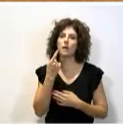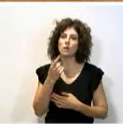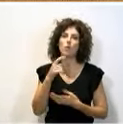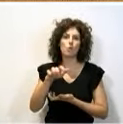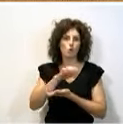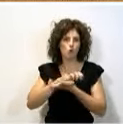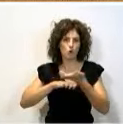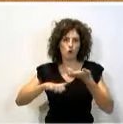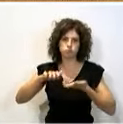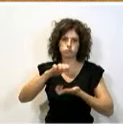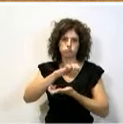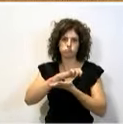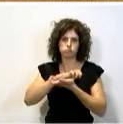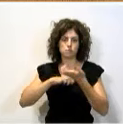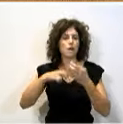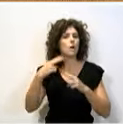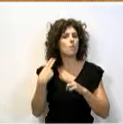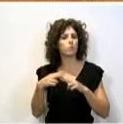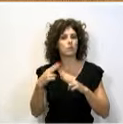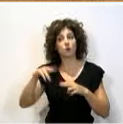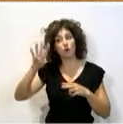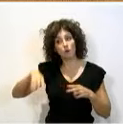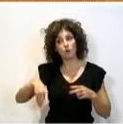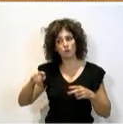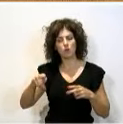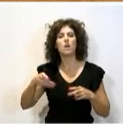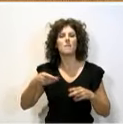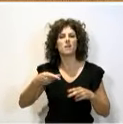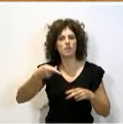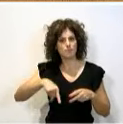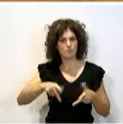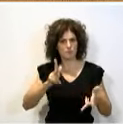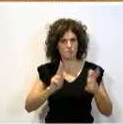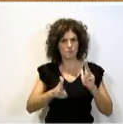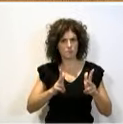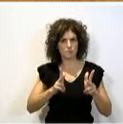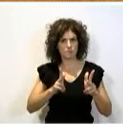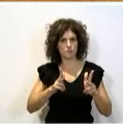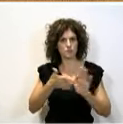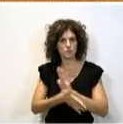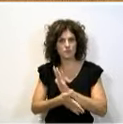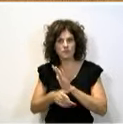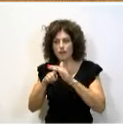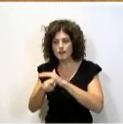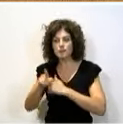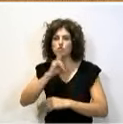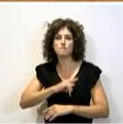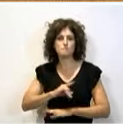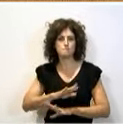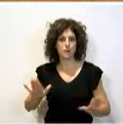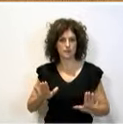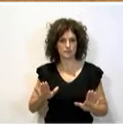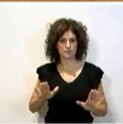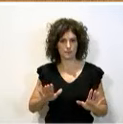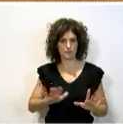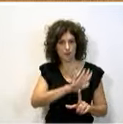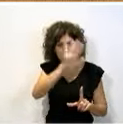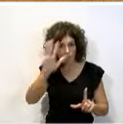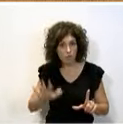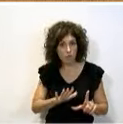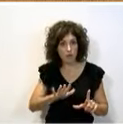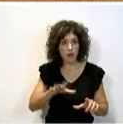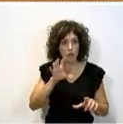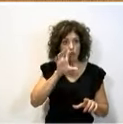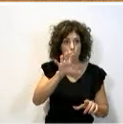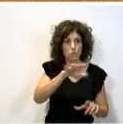político en Cataluña fundamentalmente pero también en Euskadi que deriva de una mala gestión de la cuestión nacional en esos territorios,